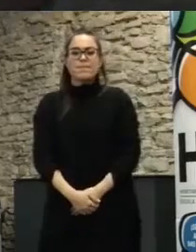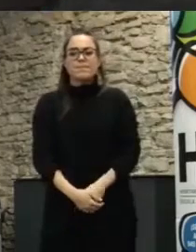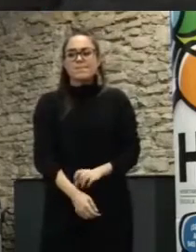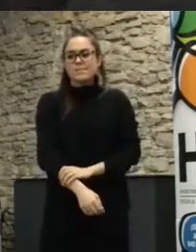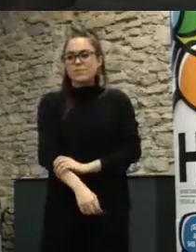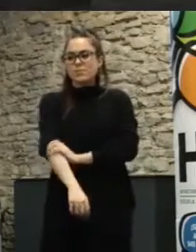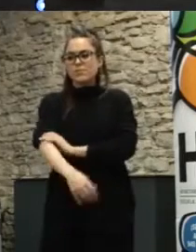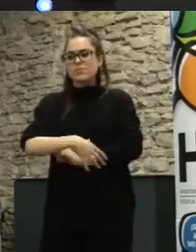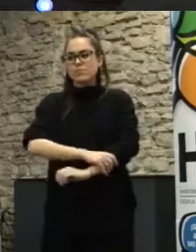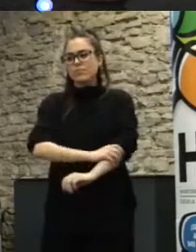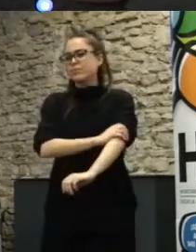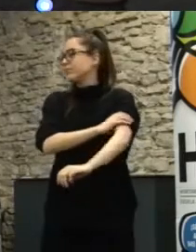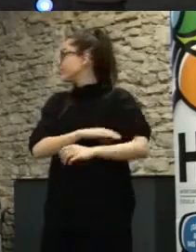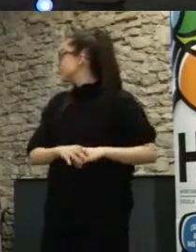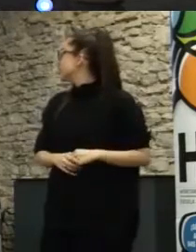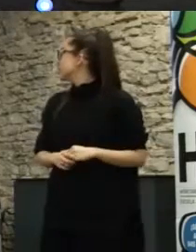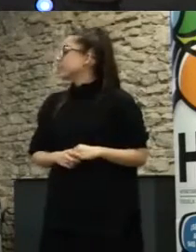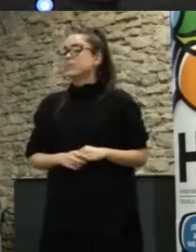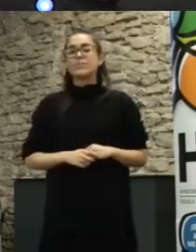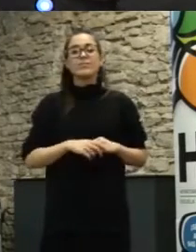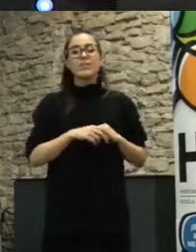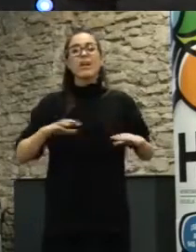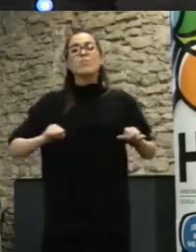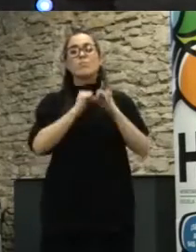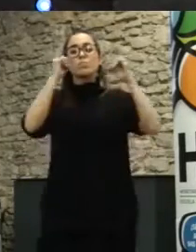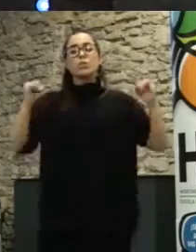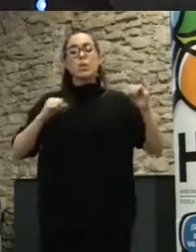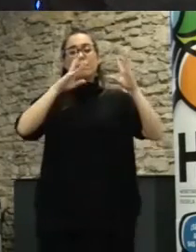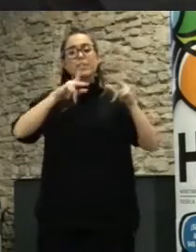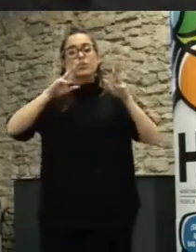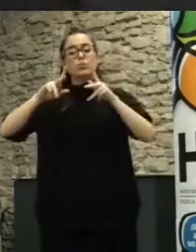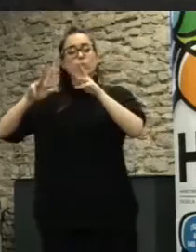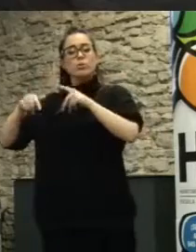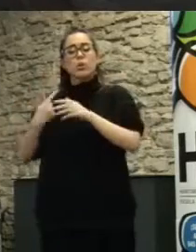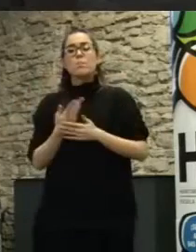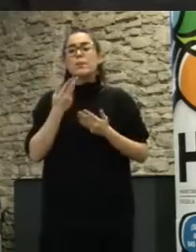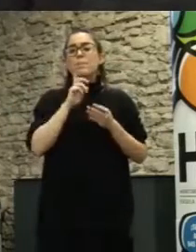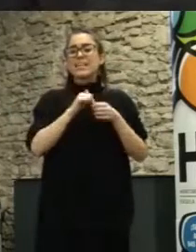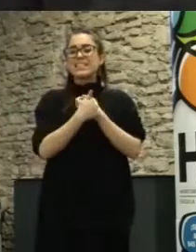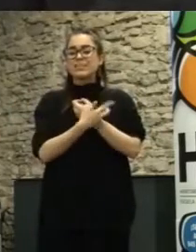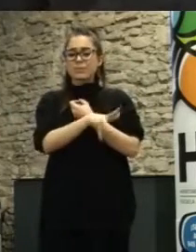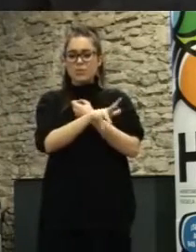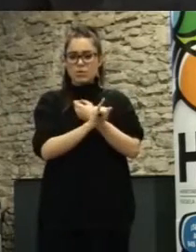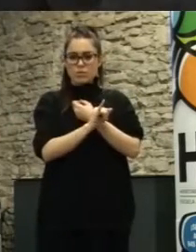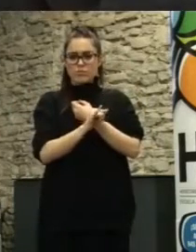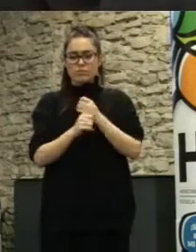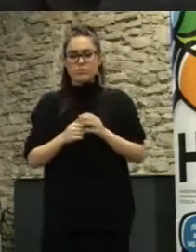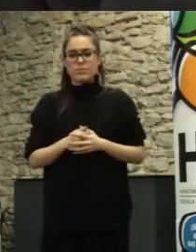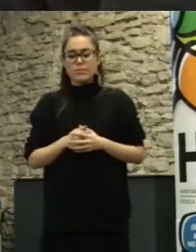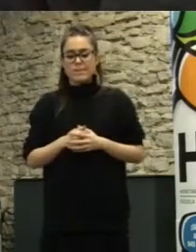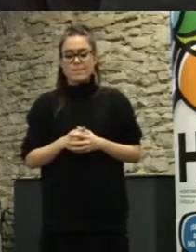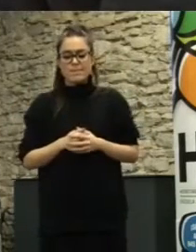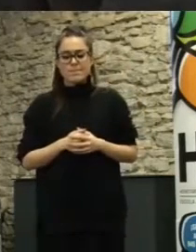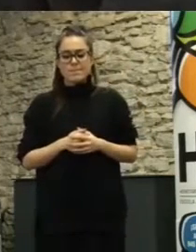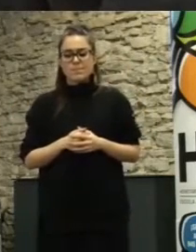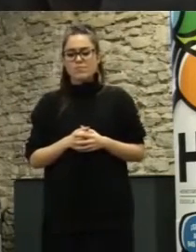llegamos al nivel del empoderamiento tenemos los presupuestos participativos que es otra de las grandes tendencias es